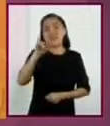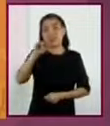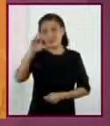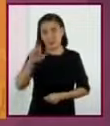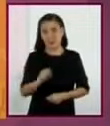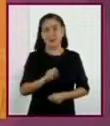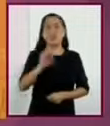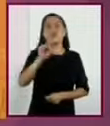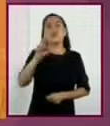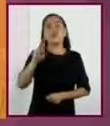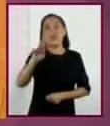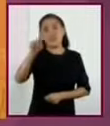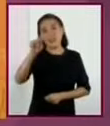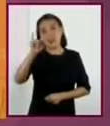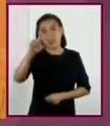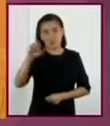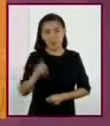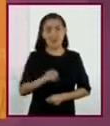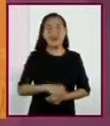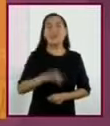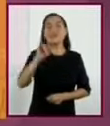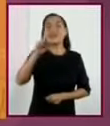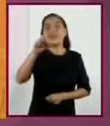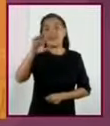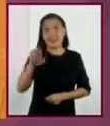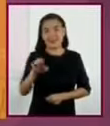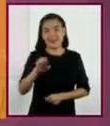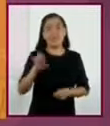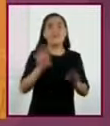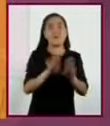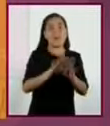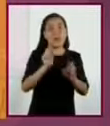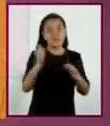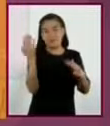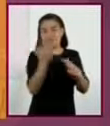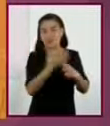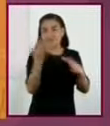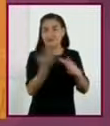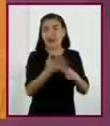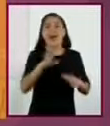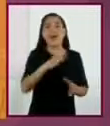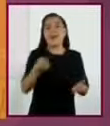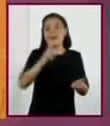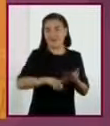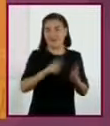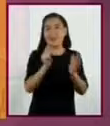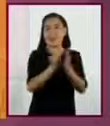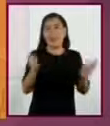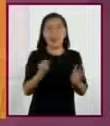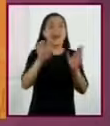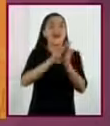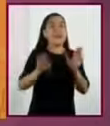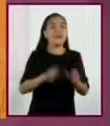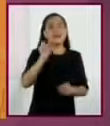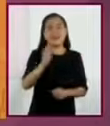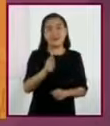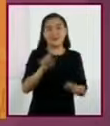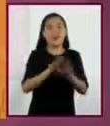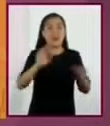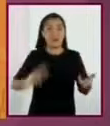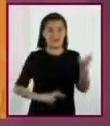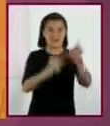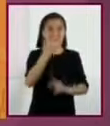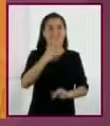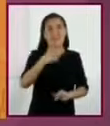los subtítulos, el índice y los apartados en que se divide. Por ejemplo, un texto sobre la Revolución